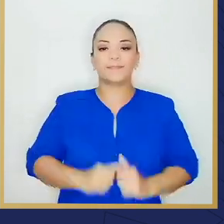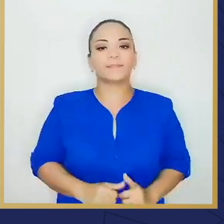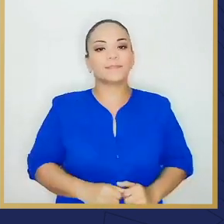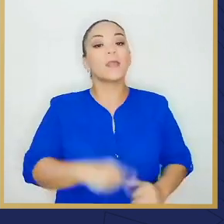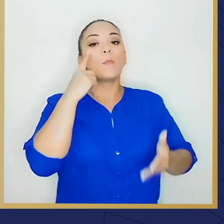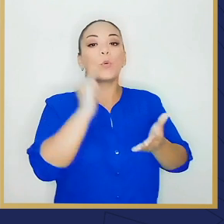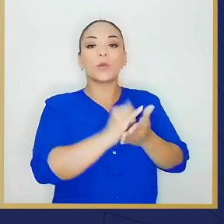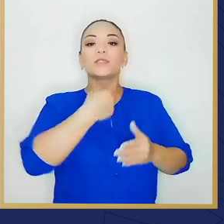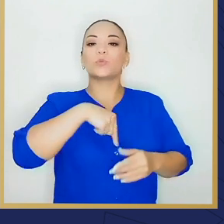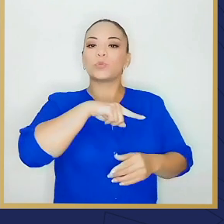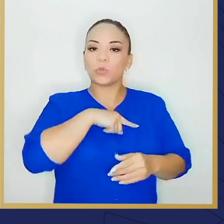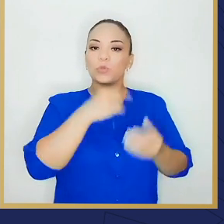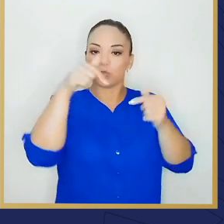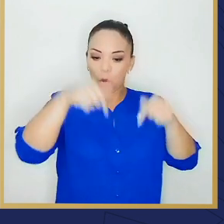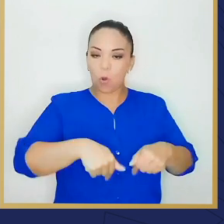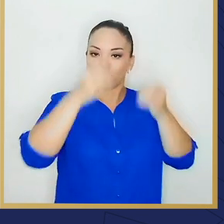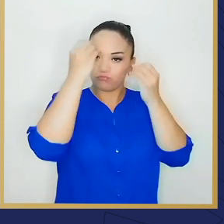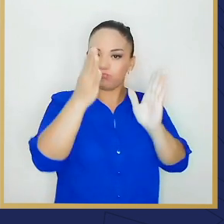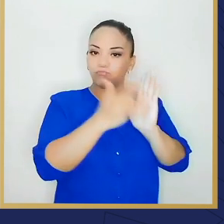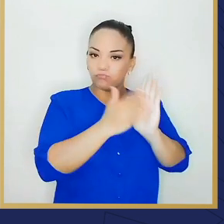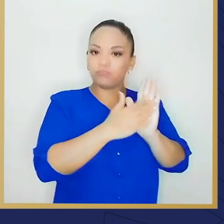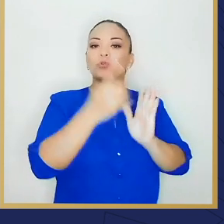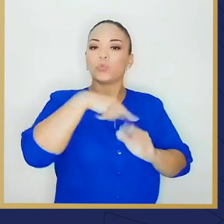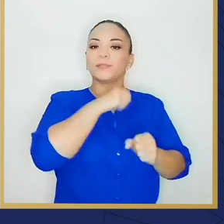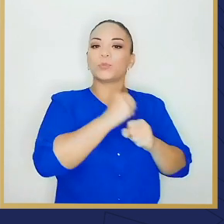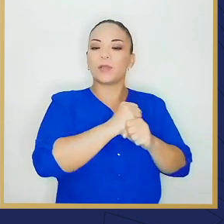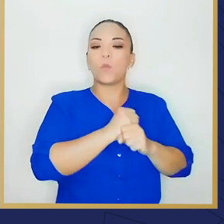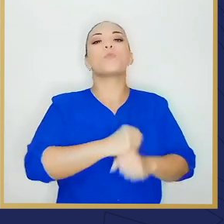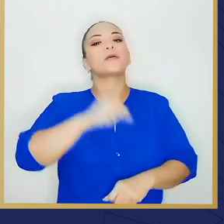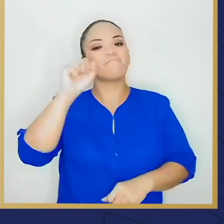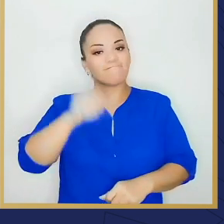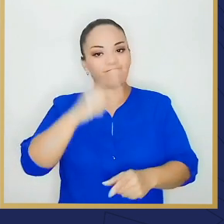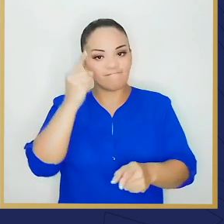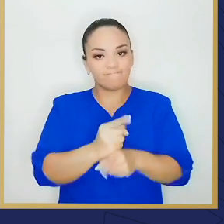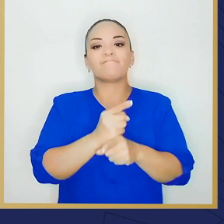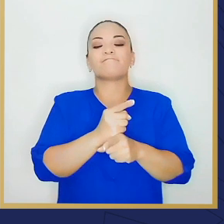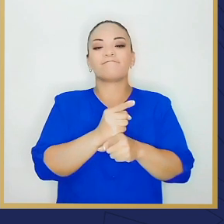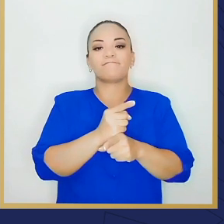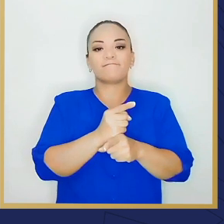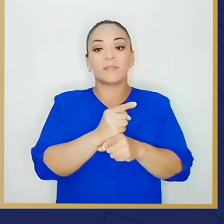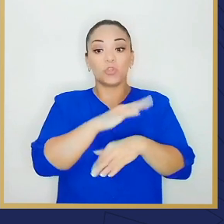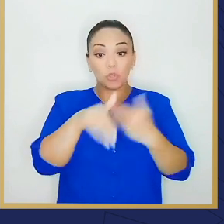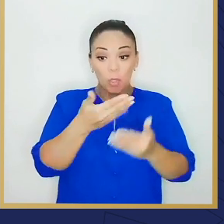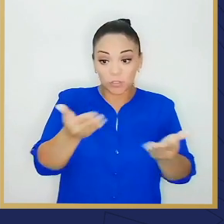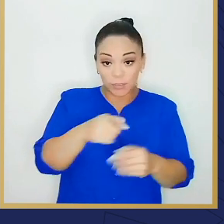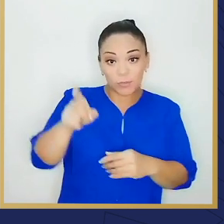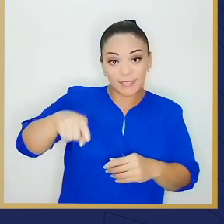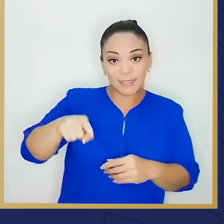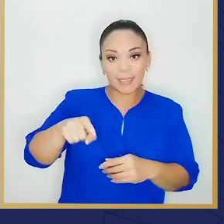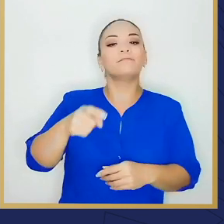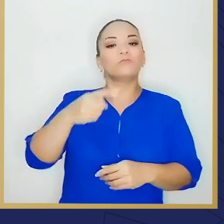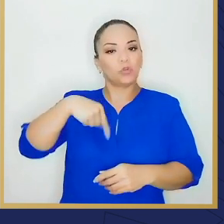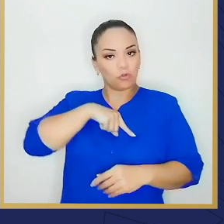eso les estamos dando cuentas, porque sí, efectivamente estas cosas son las que